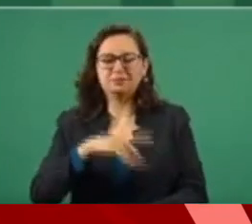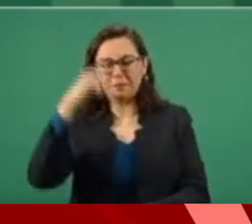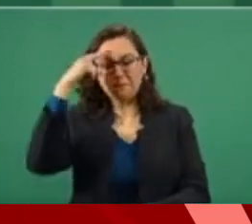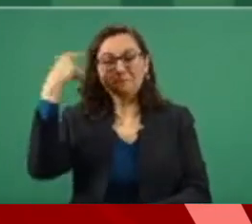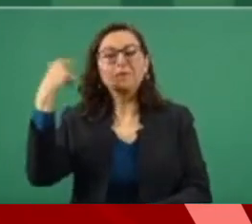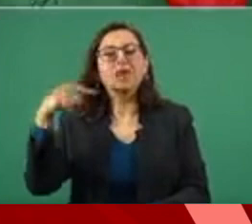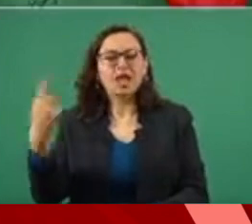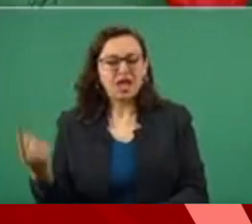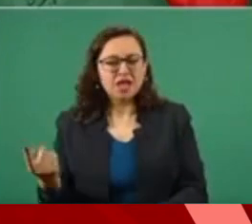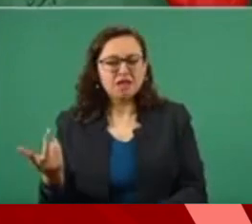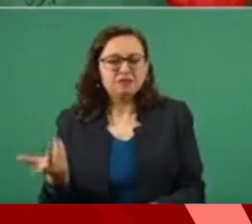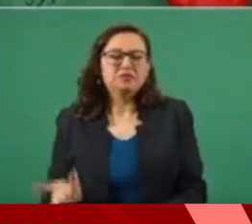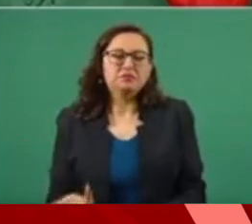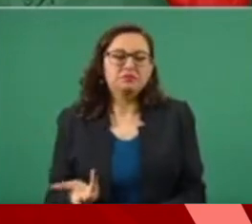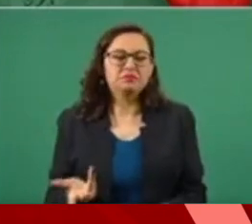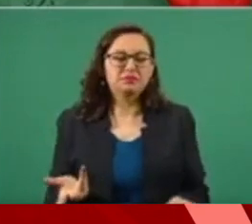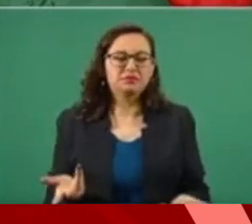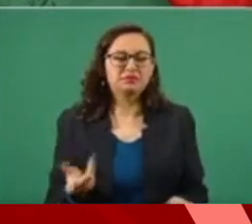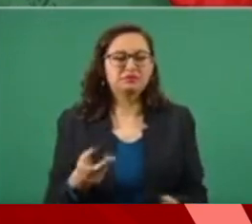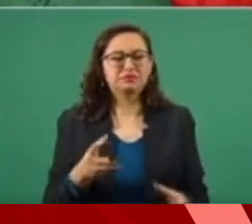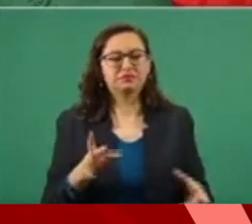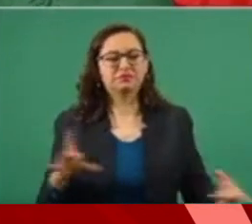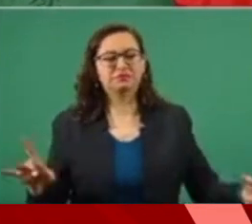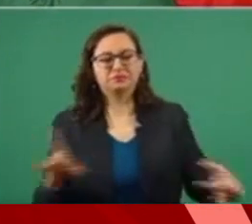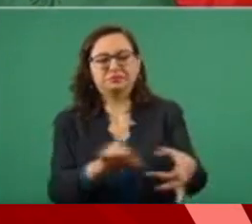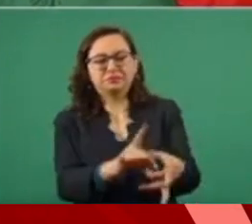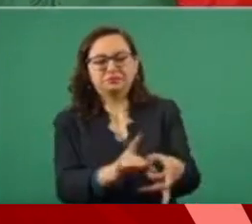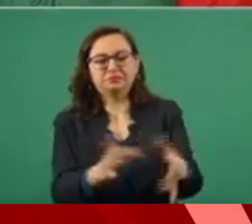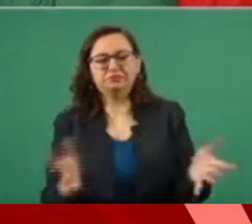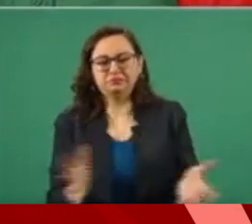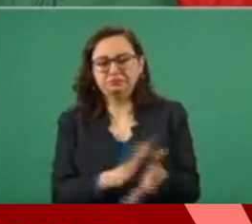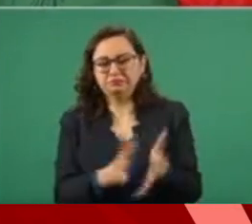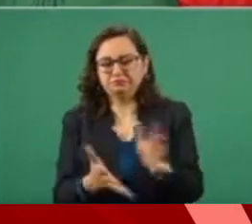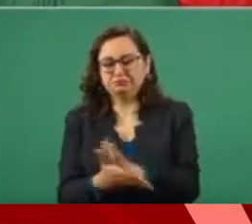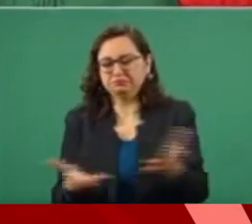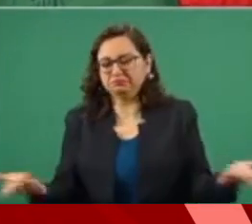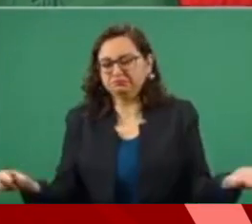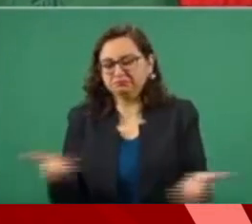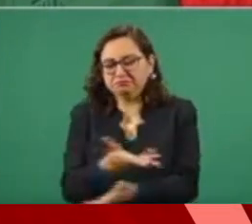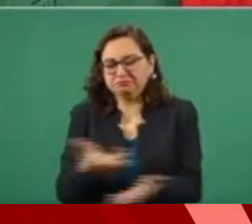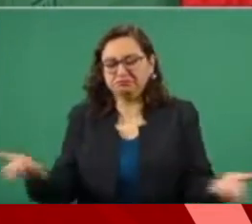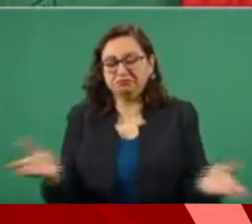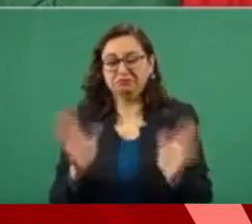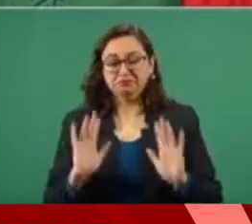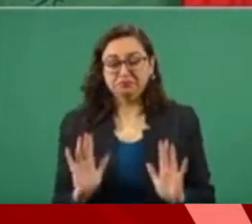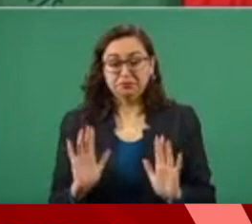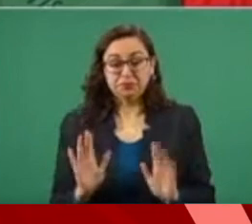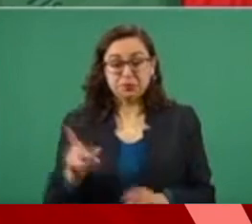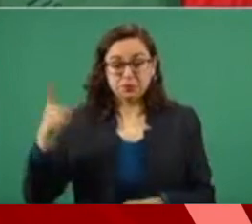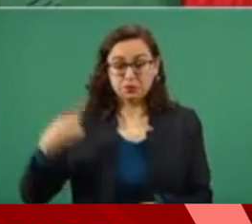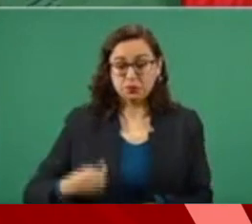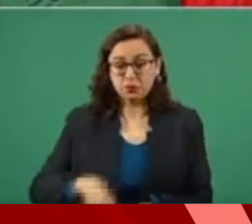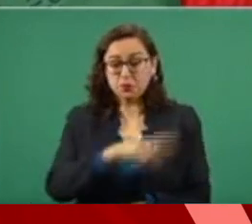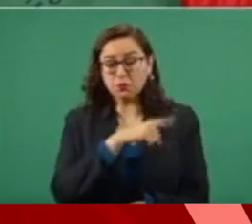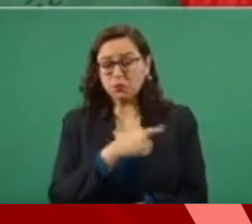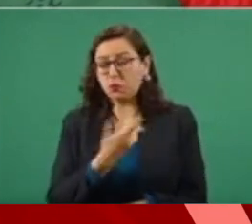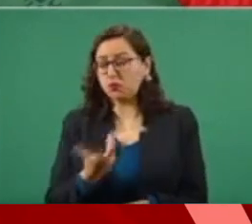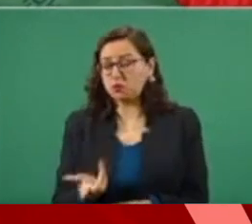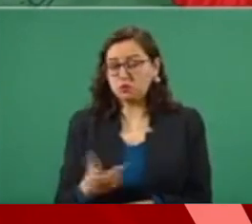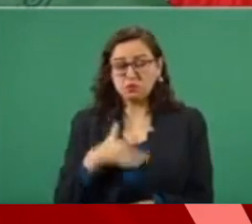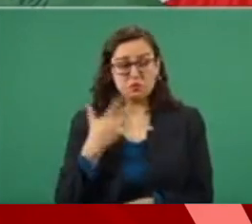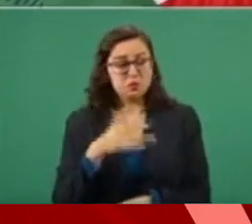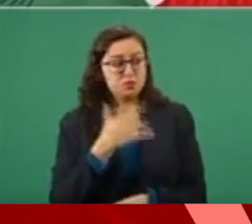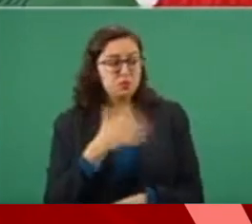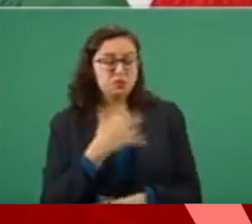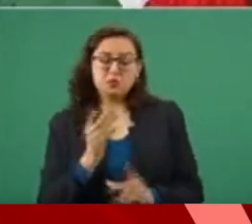Entonces, no vamos a dejar pasar este asunto, porque sale